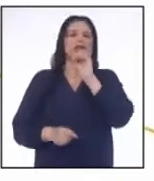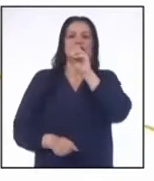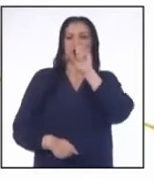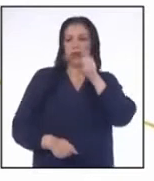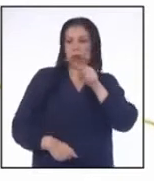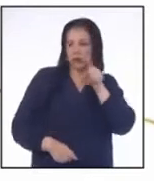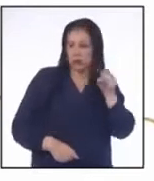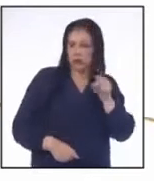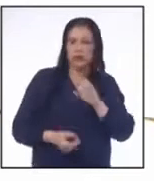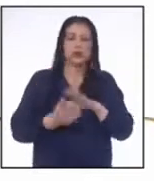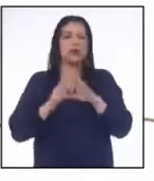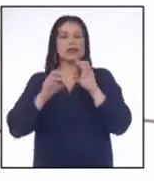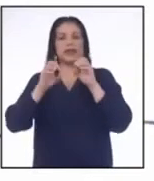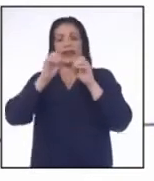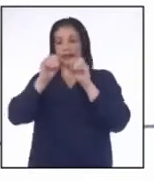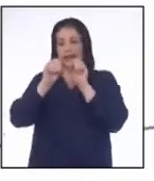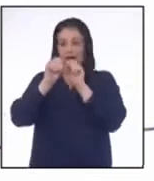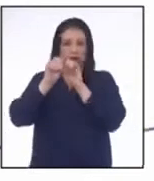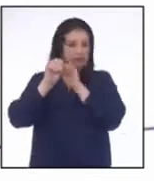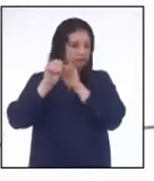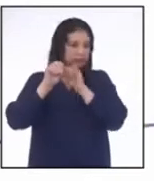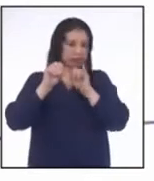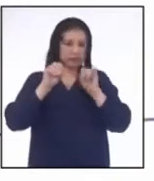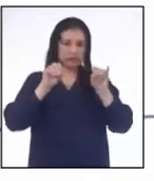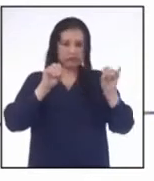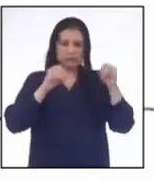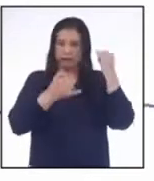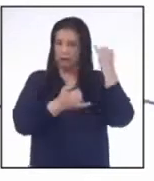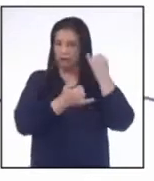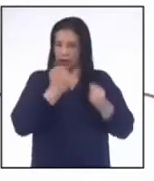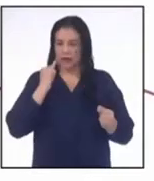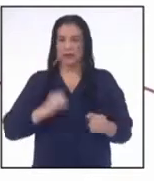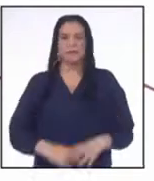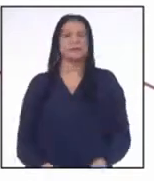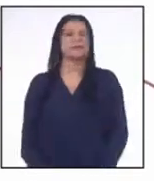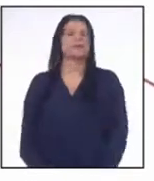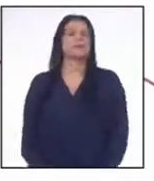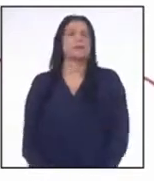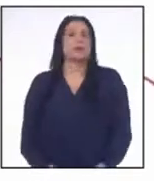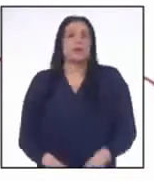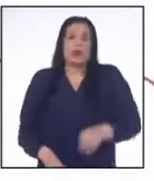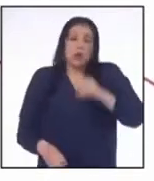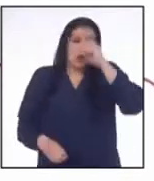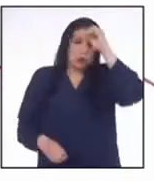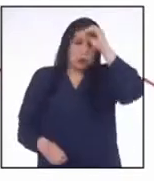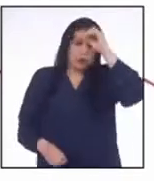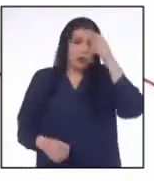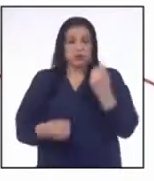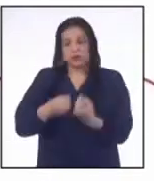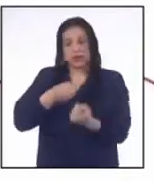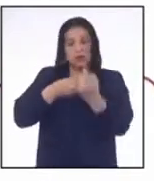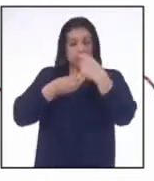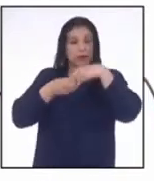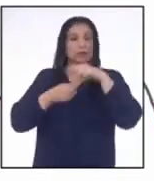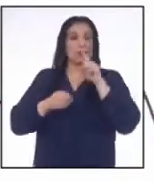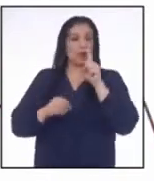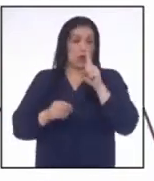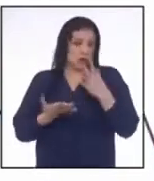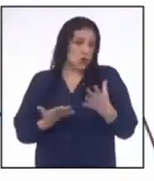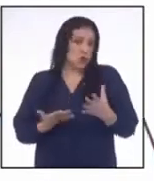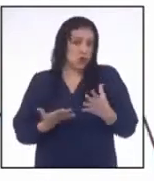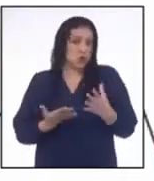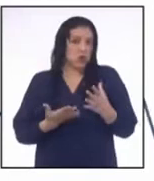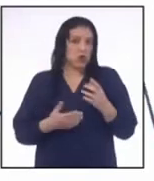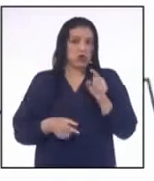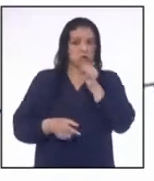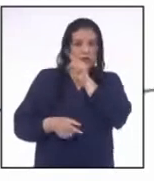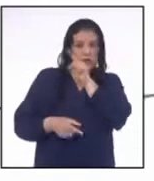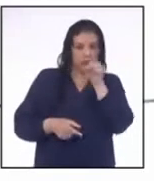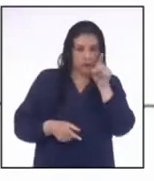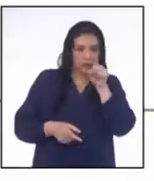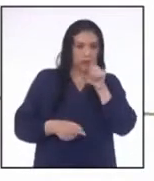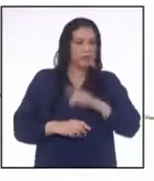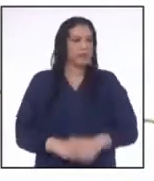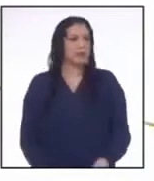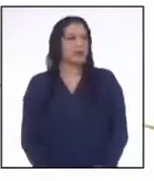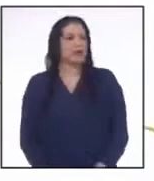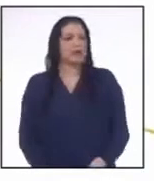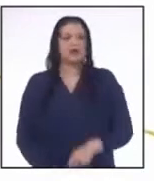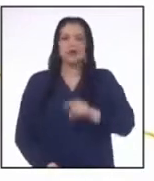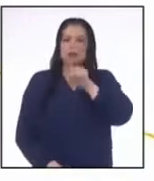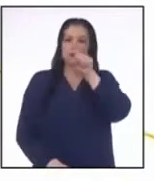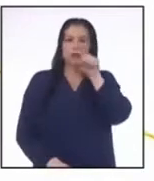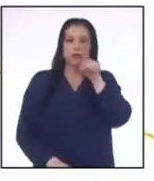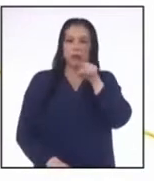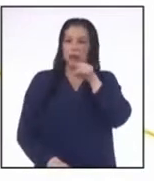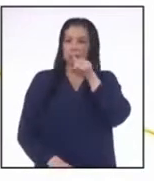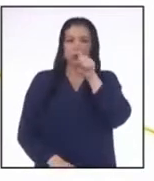todos los valores hacia la izquierda En forma infinita de la recta numérica Como no se considera el 1 En la gráfica se registra un aro En